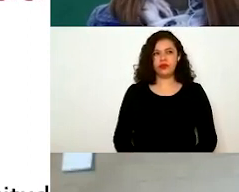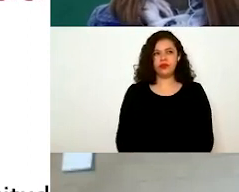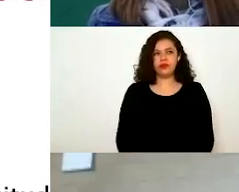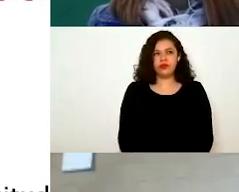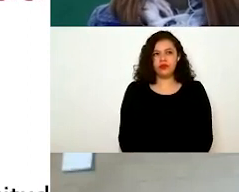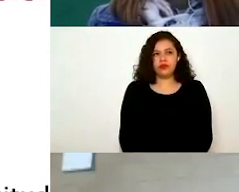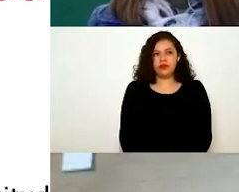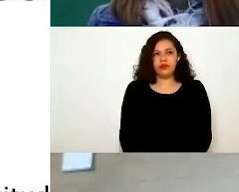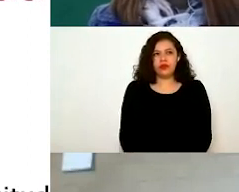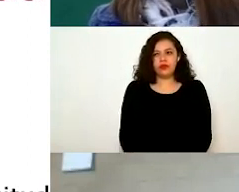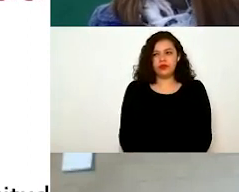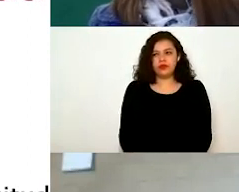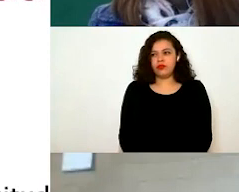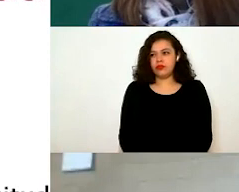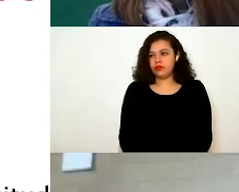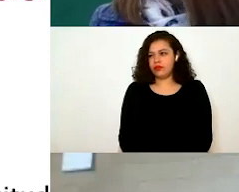certeza...